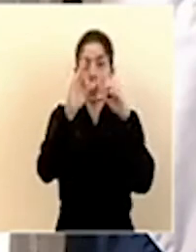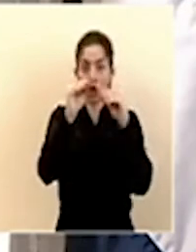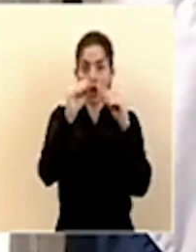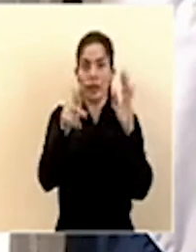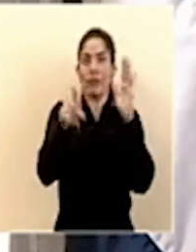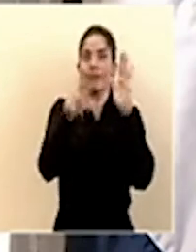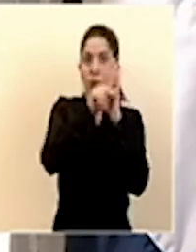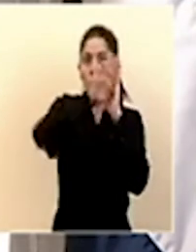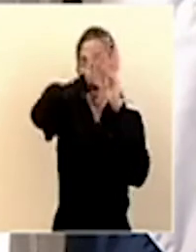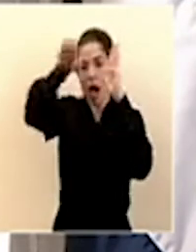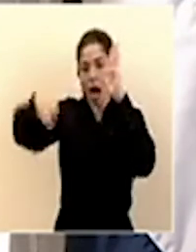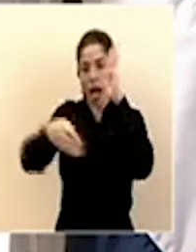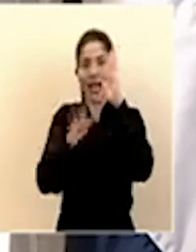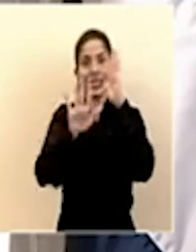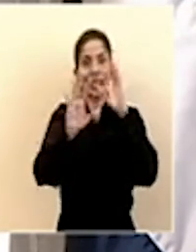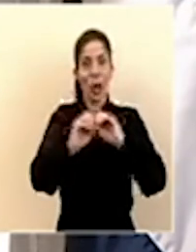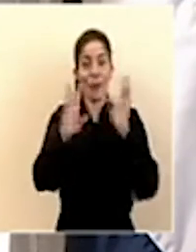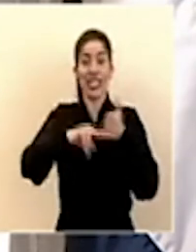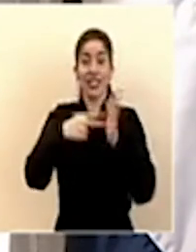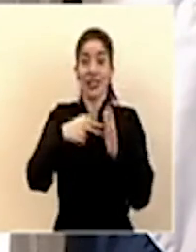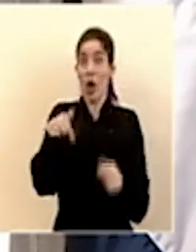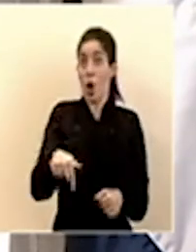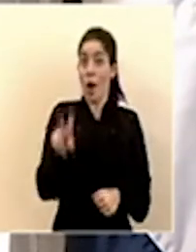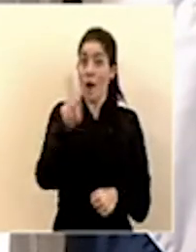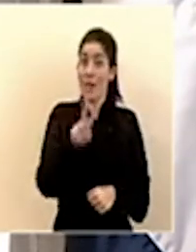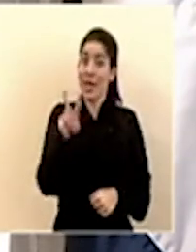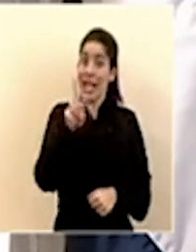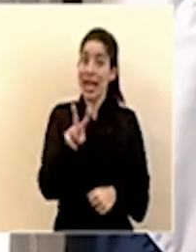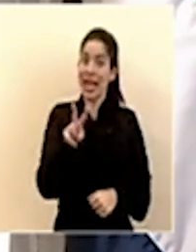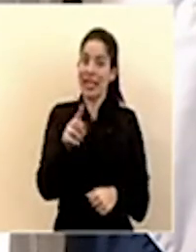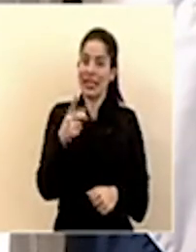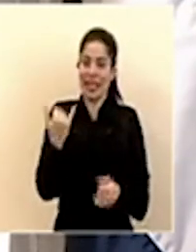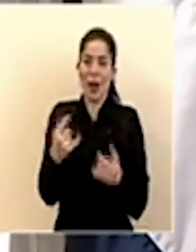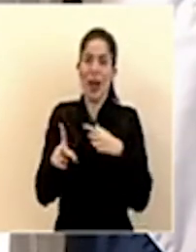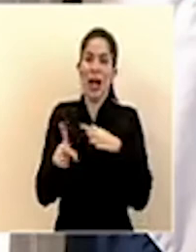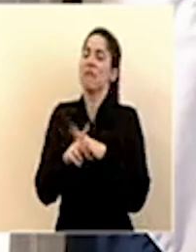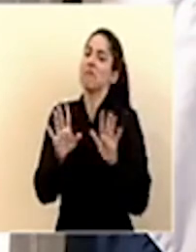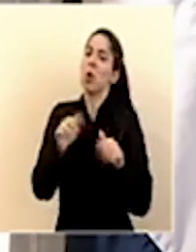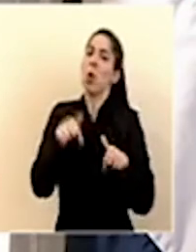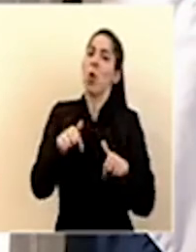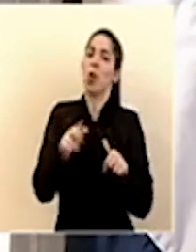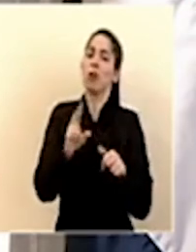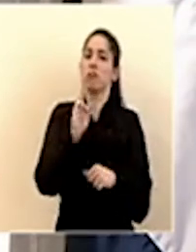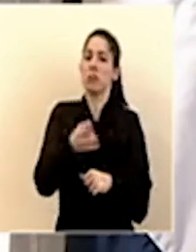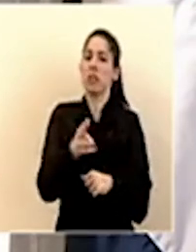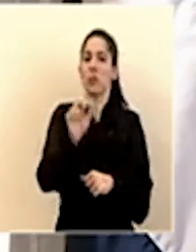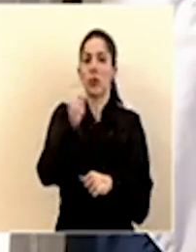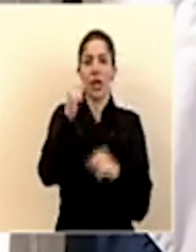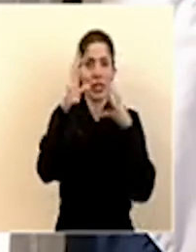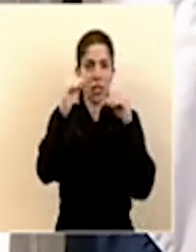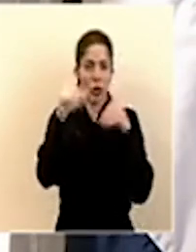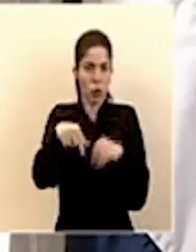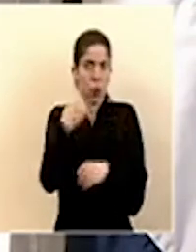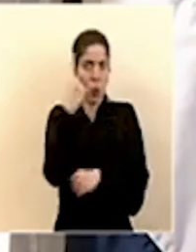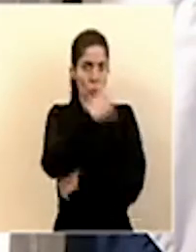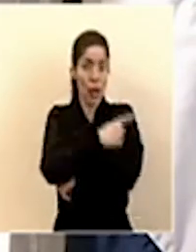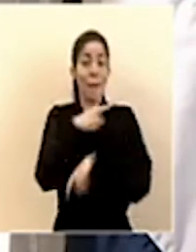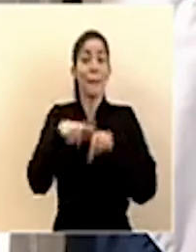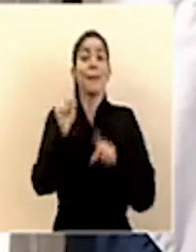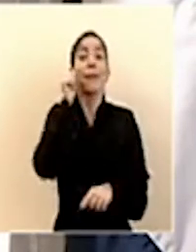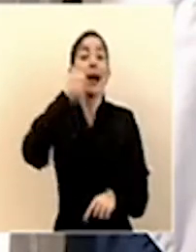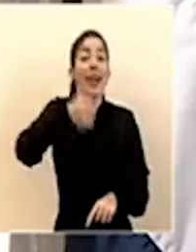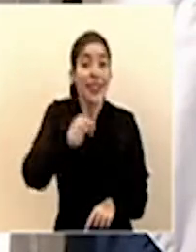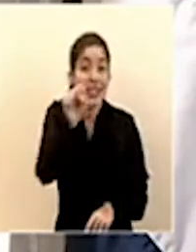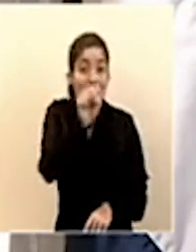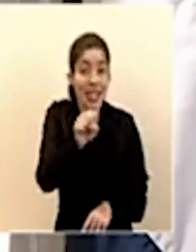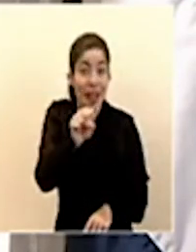la mañana del día siguiente hoy viernes por ser un poco rápido hoy vamos a mantener el tema de las 10 de la noche pero a partir de mañana